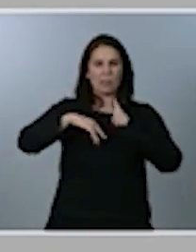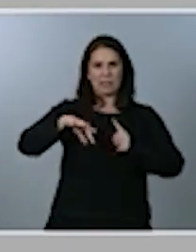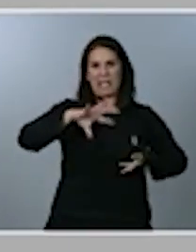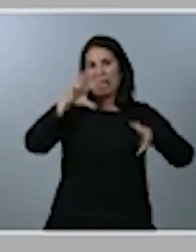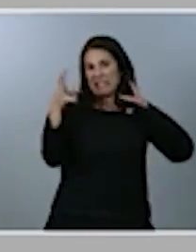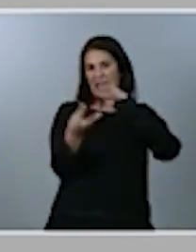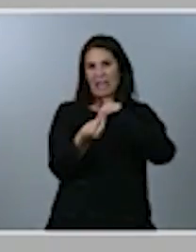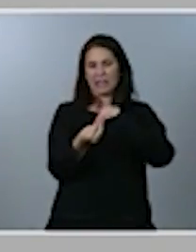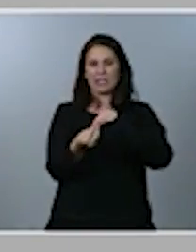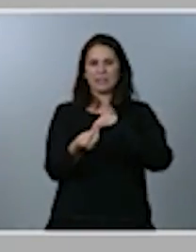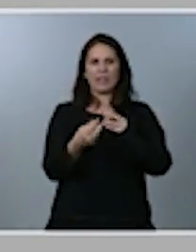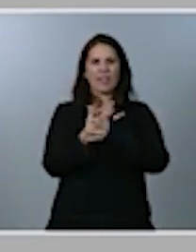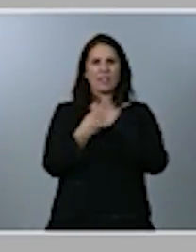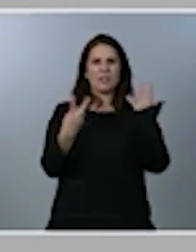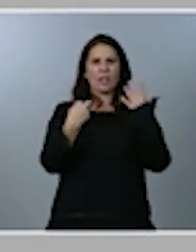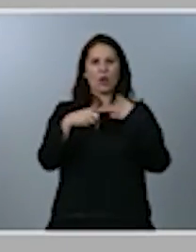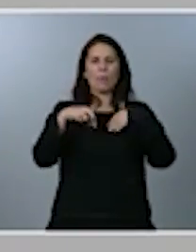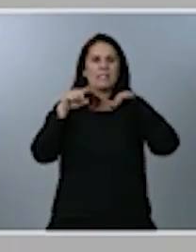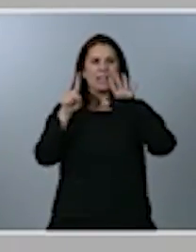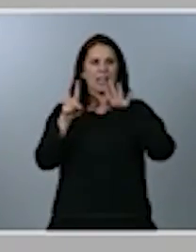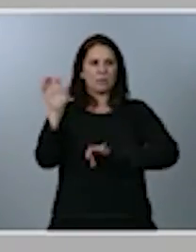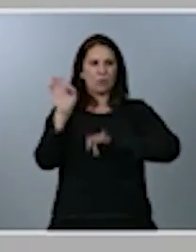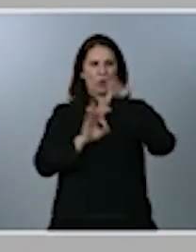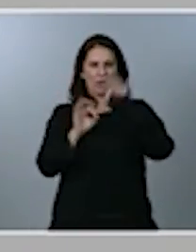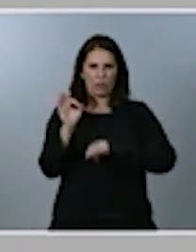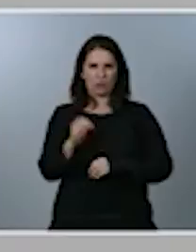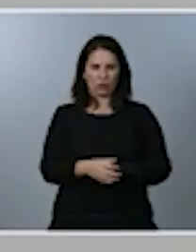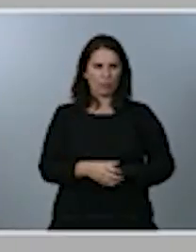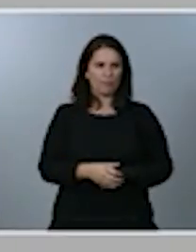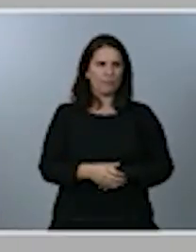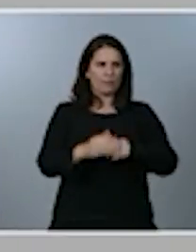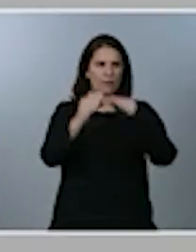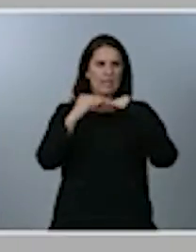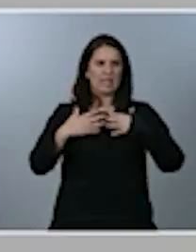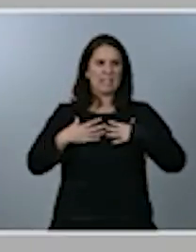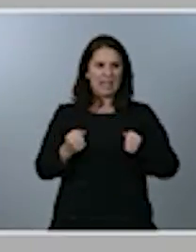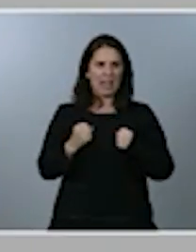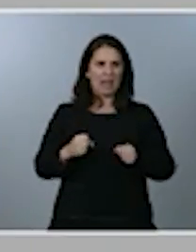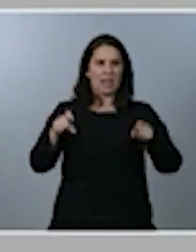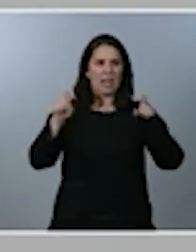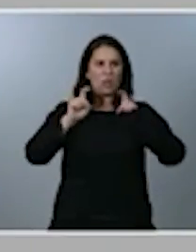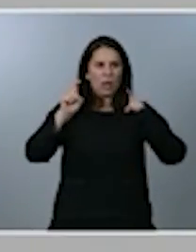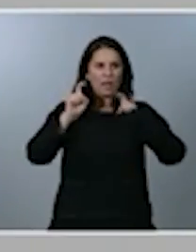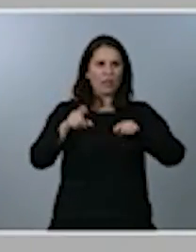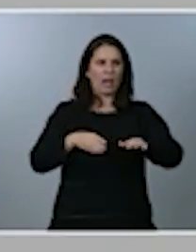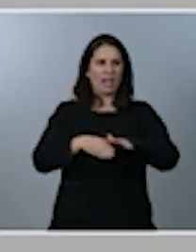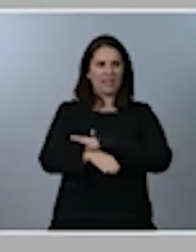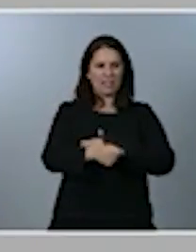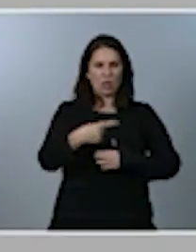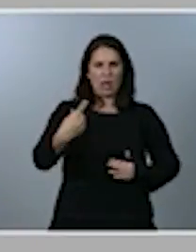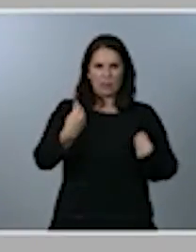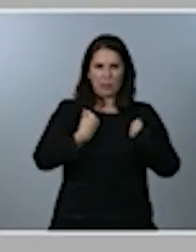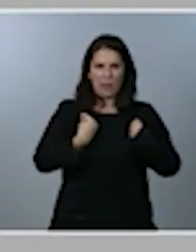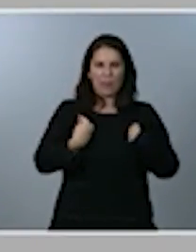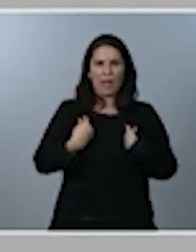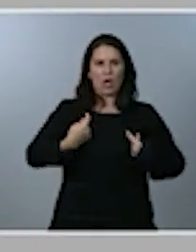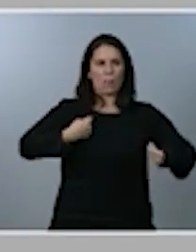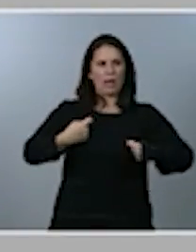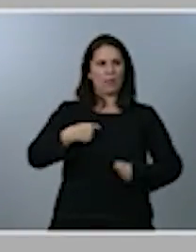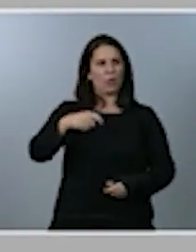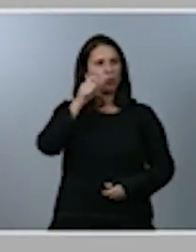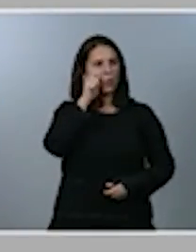,6% de los fondos, seguido de sanidad, educación, acceso a la vivienda, comercio, turismo y pymes.